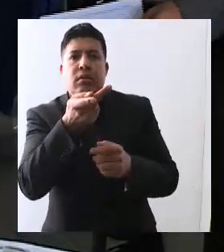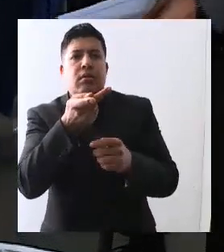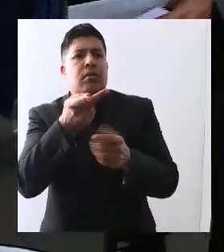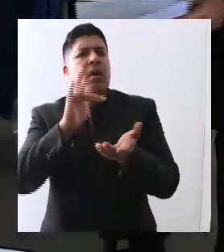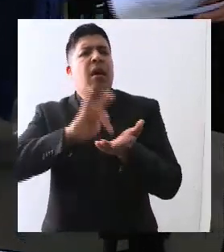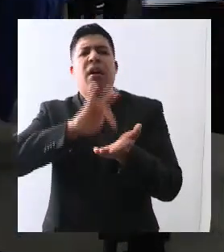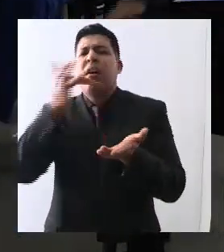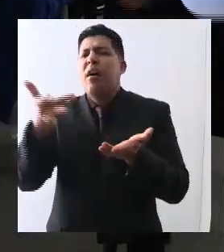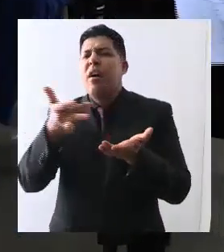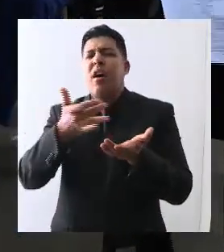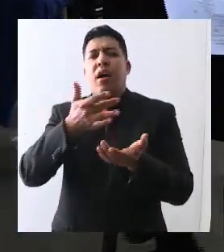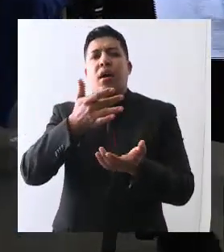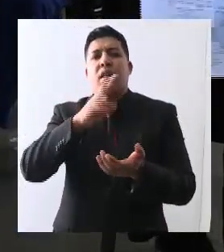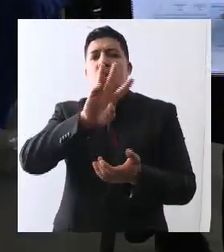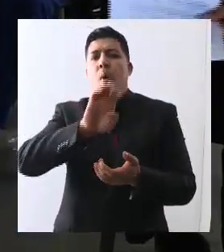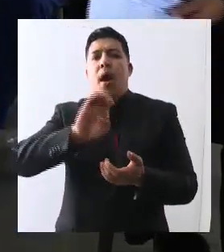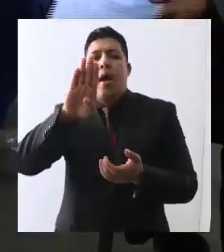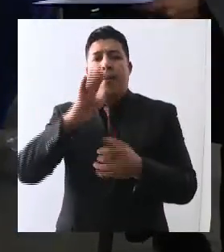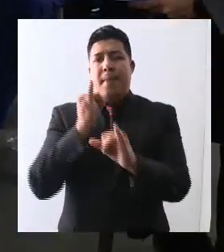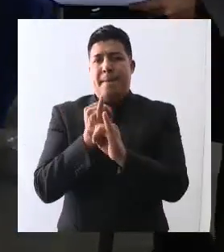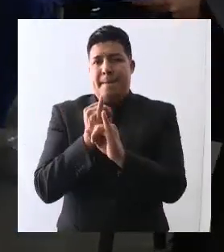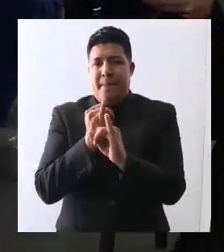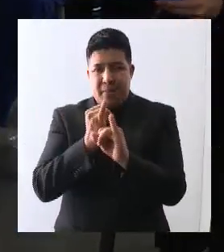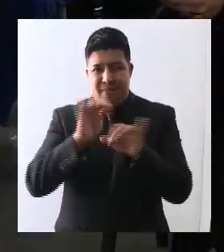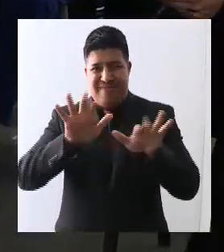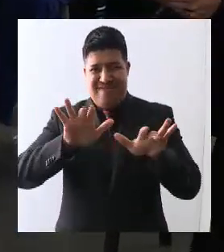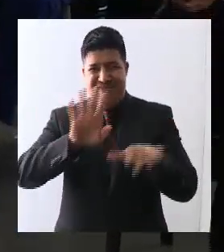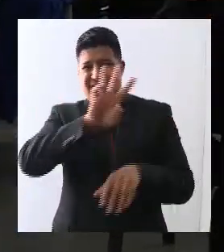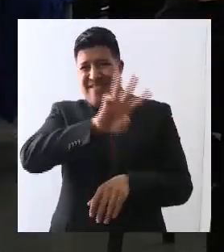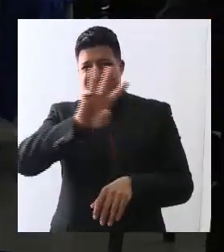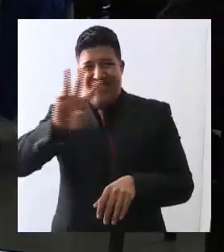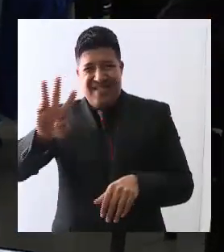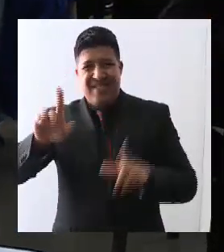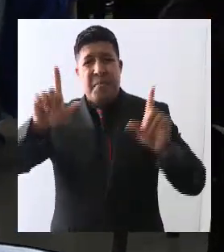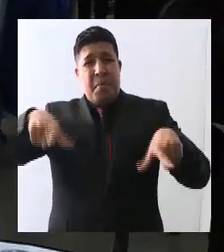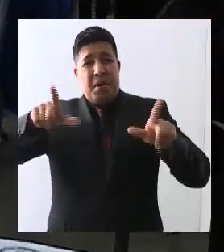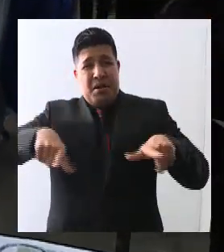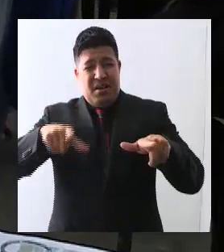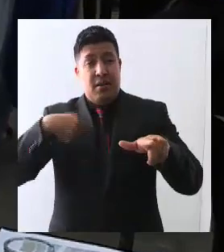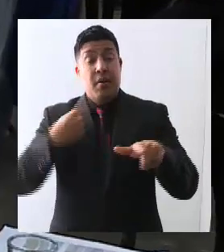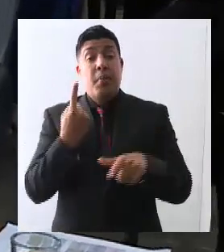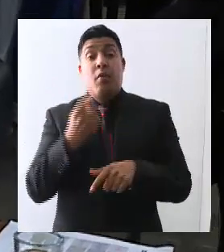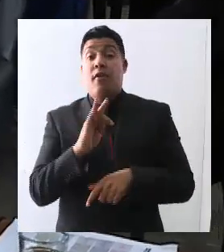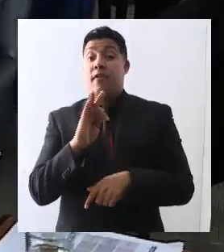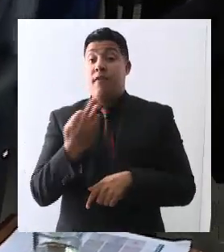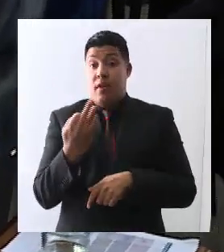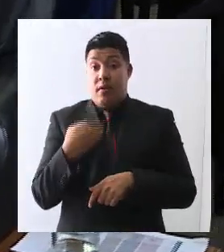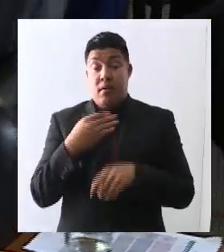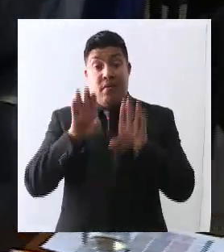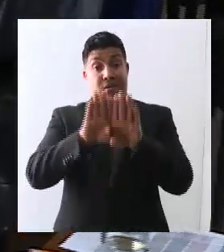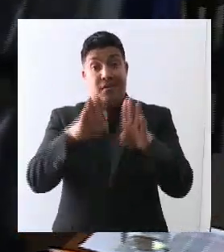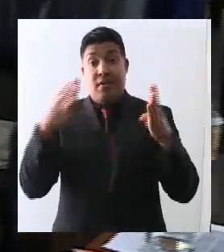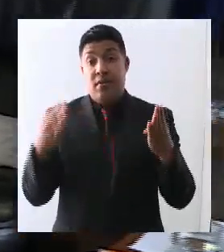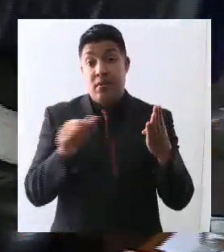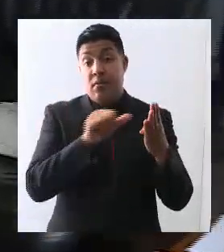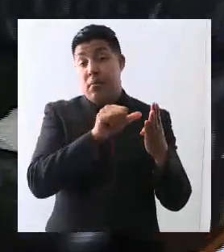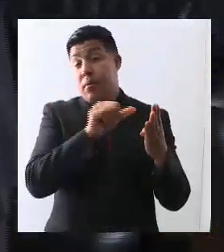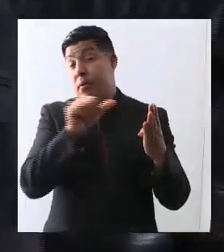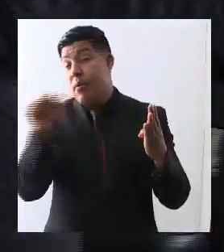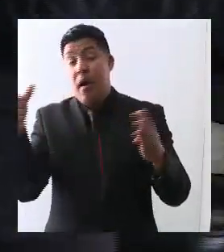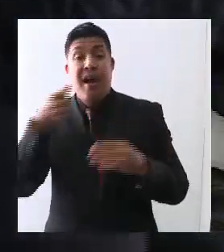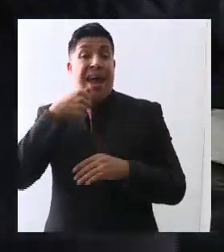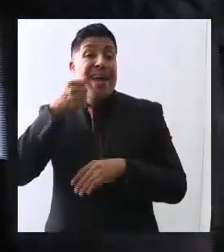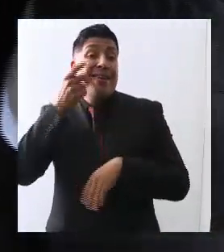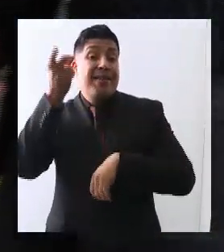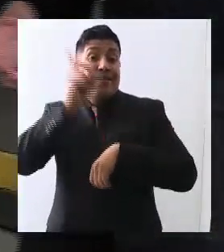plataforma web que se abrió el 1 de febrero y se cerró el día de ayer. Jalisco, ¿cómo vamos? Ha sido